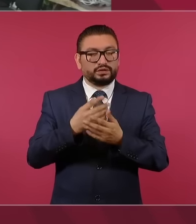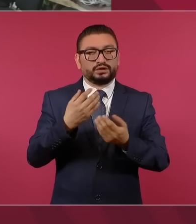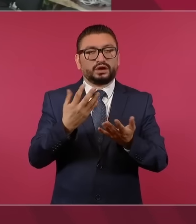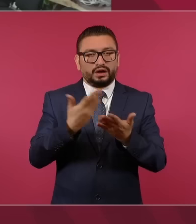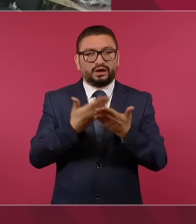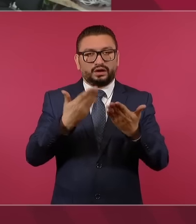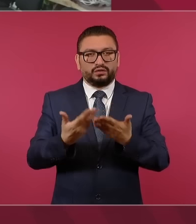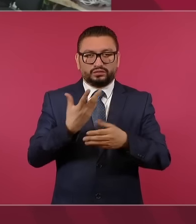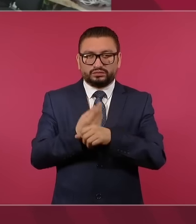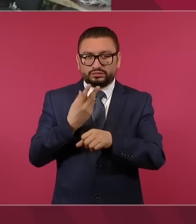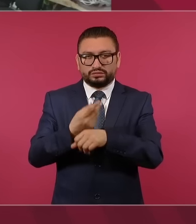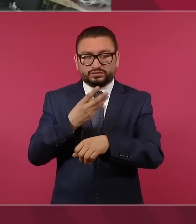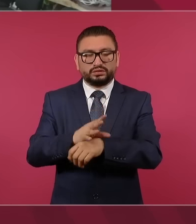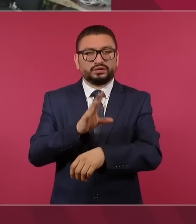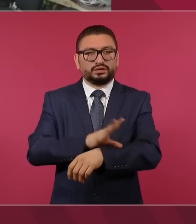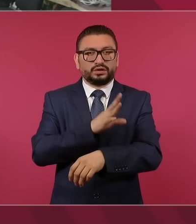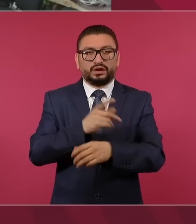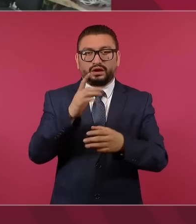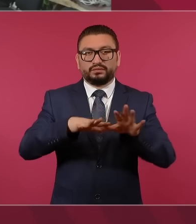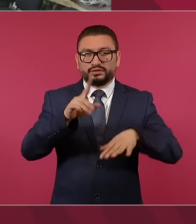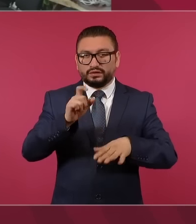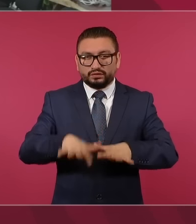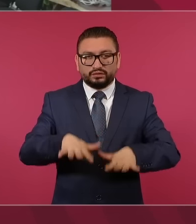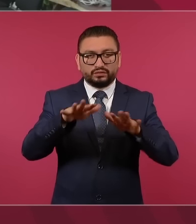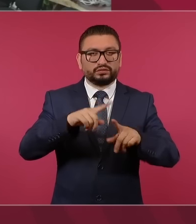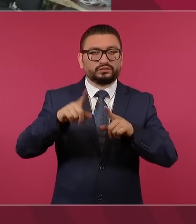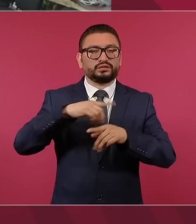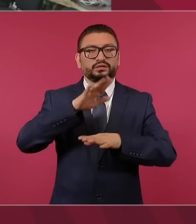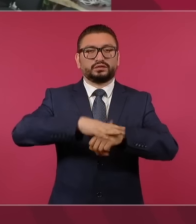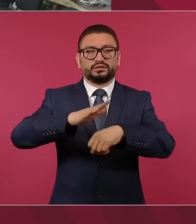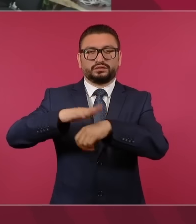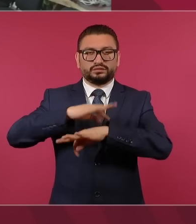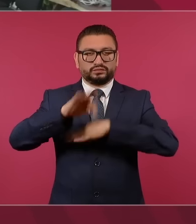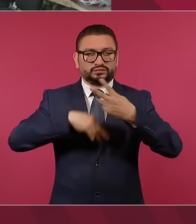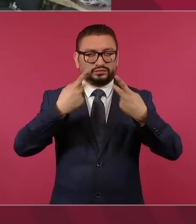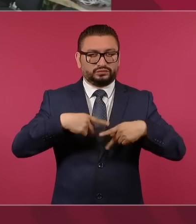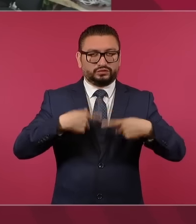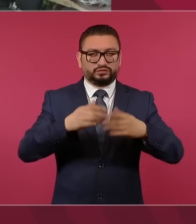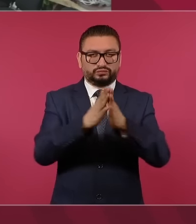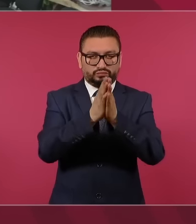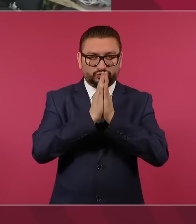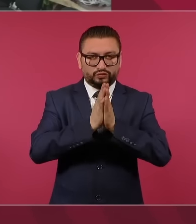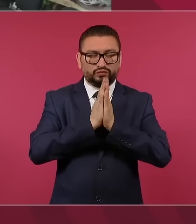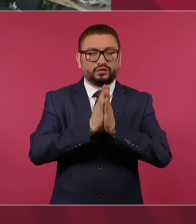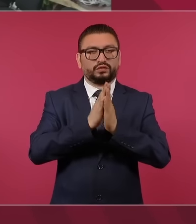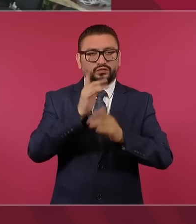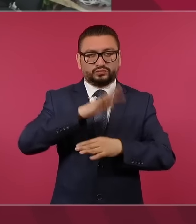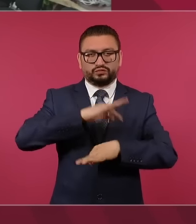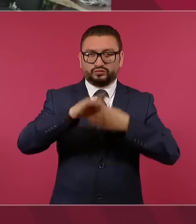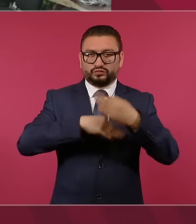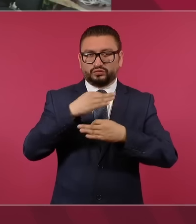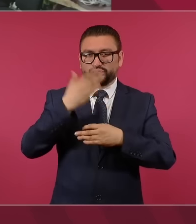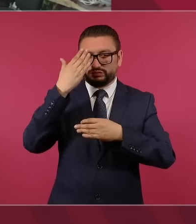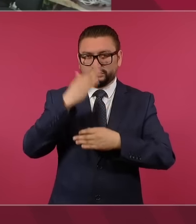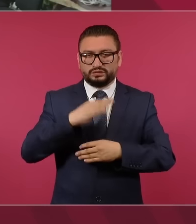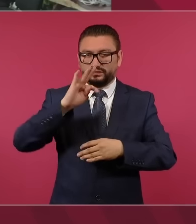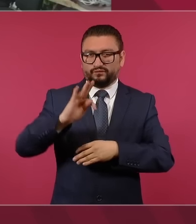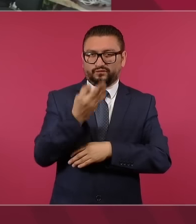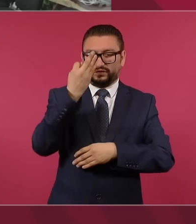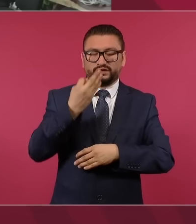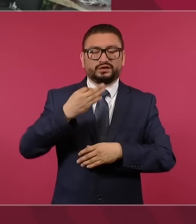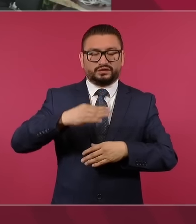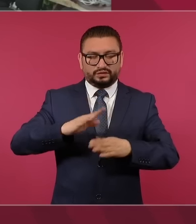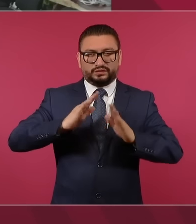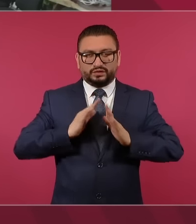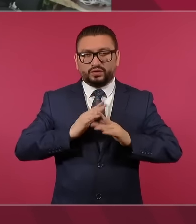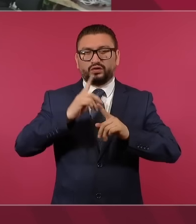pisan un cable cuando esté encharcado. Entonces, pedirles, por favor, que nos dejen atenderlos, que están todas las fuerzas federales aquí en